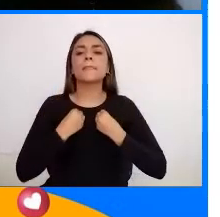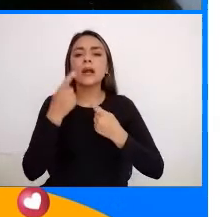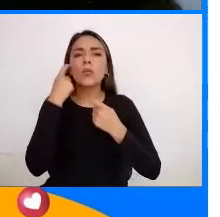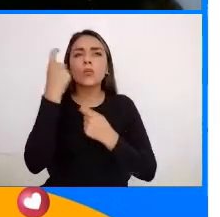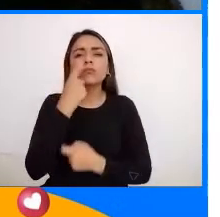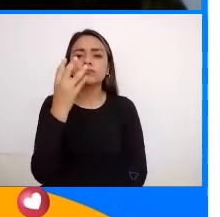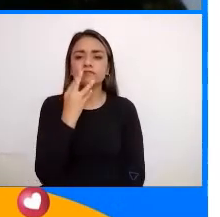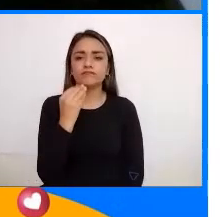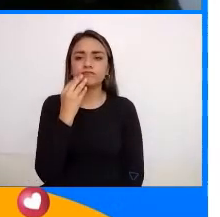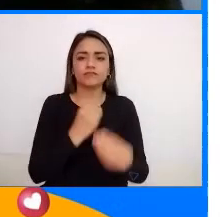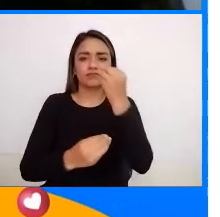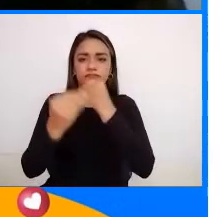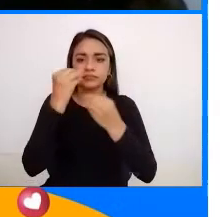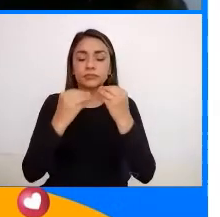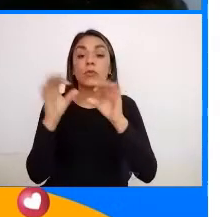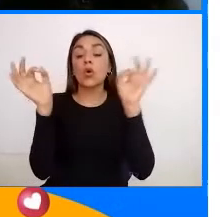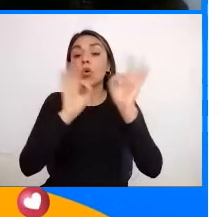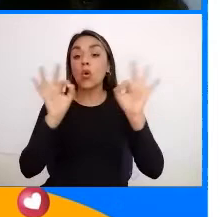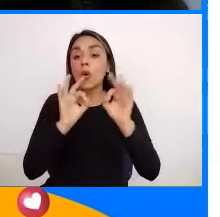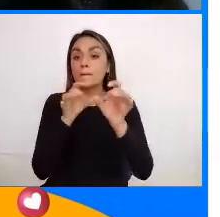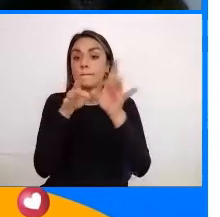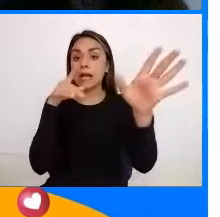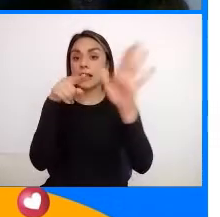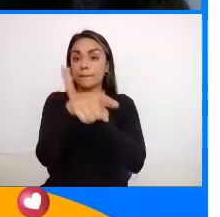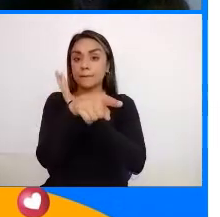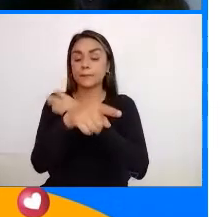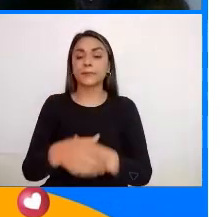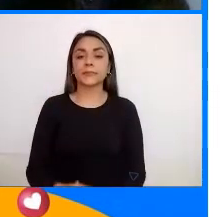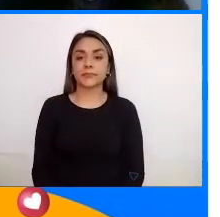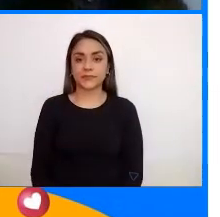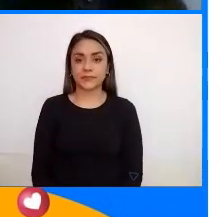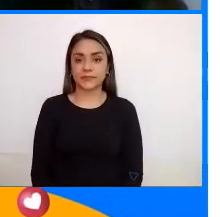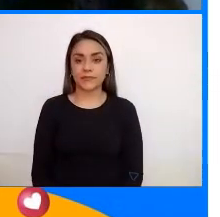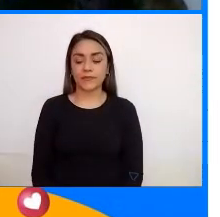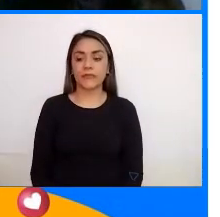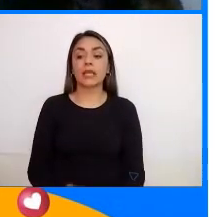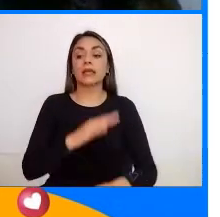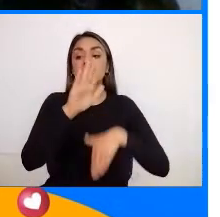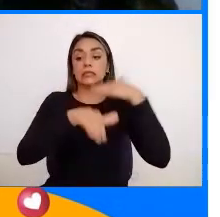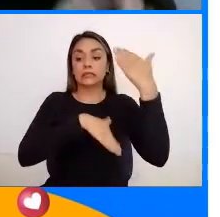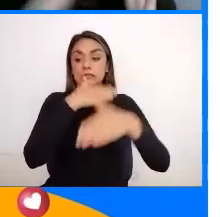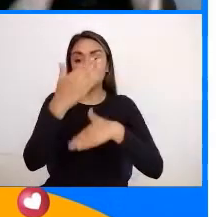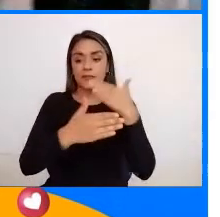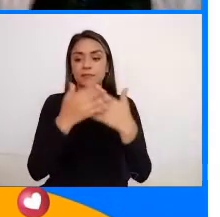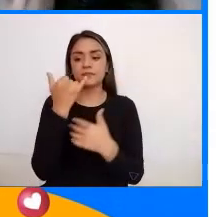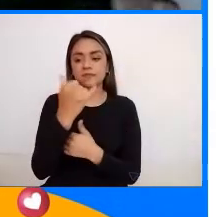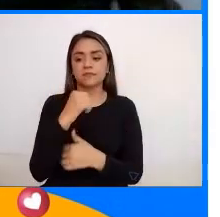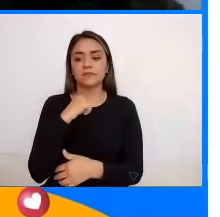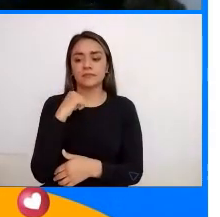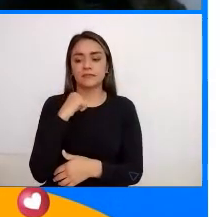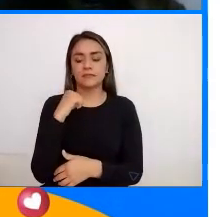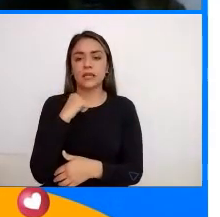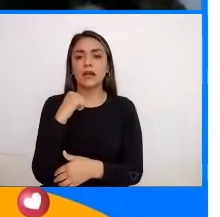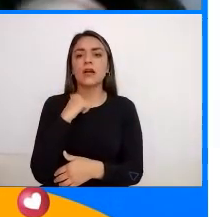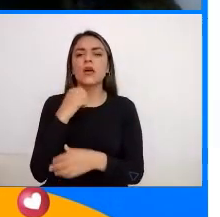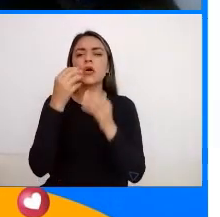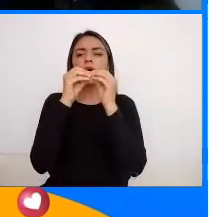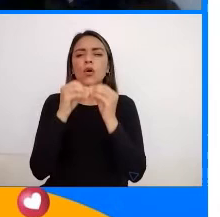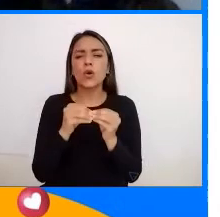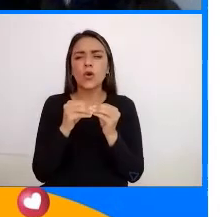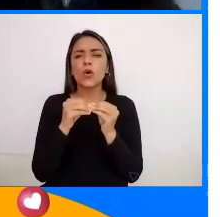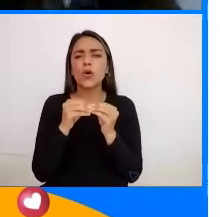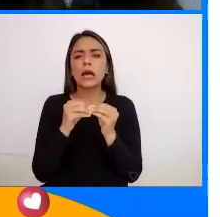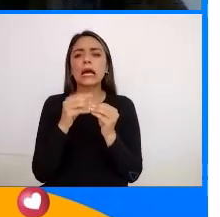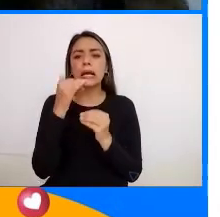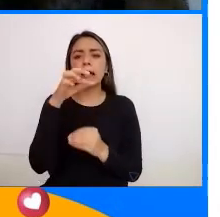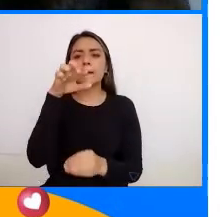O también para cazar Luego entonces tenemos el prototurismo Cuando nosotros